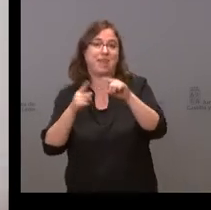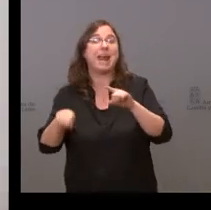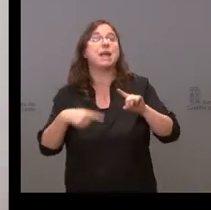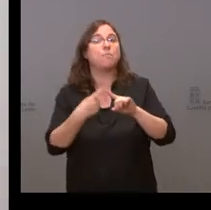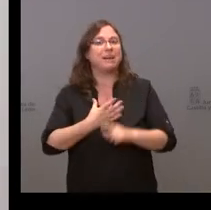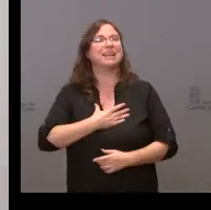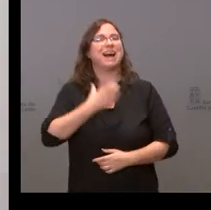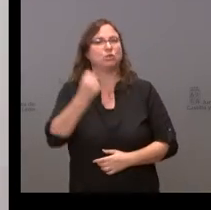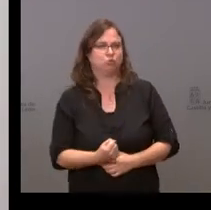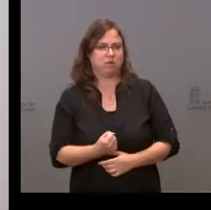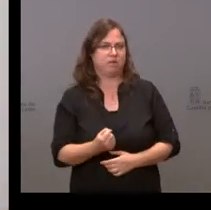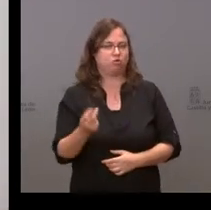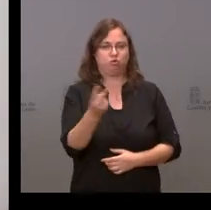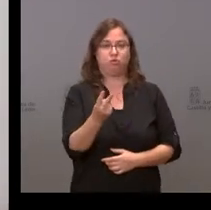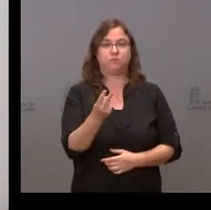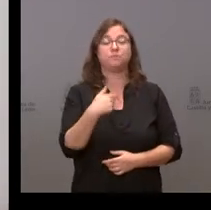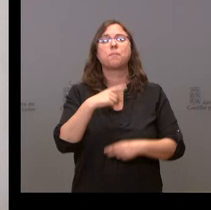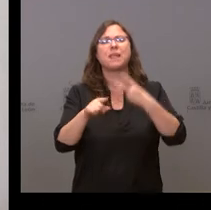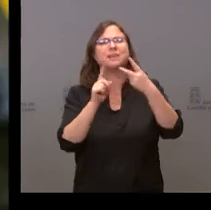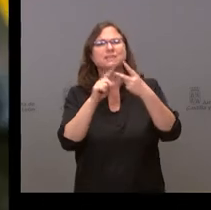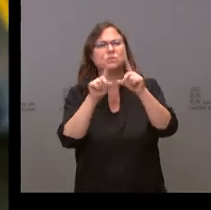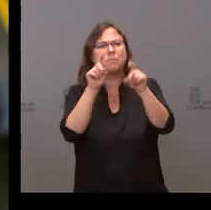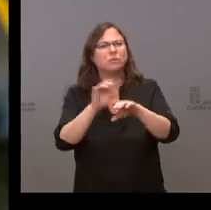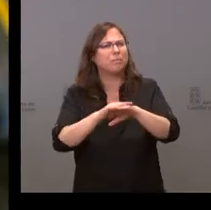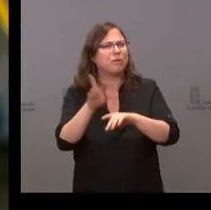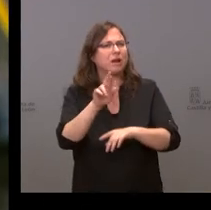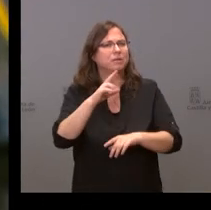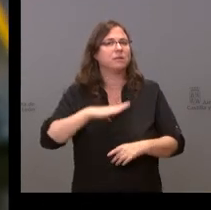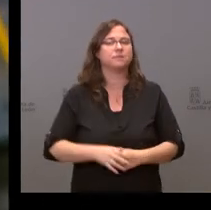pequeñas y medianas empresas. La segunda parte de su pregunta era…